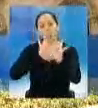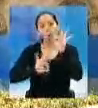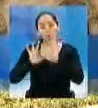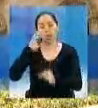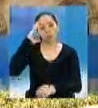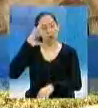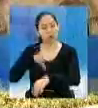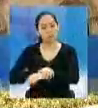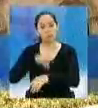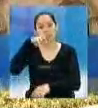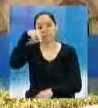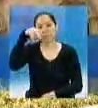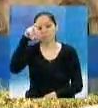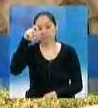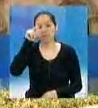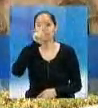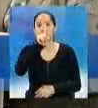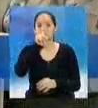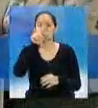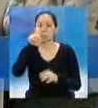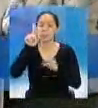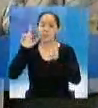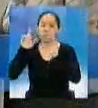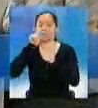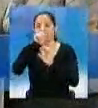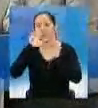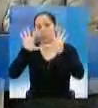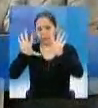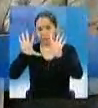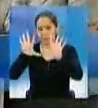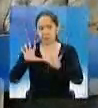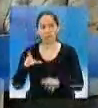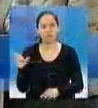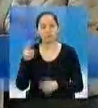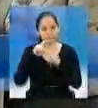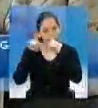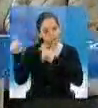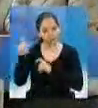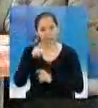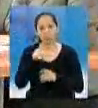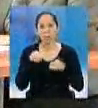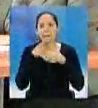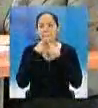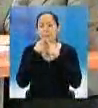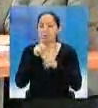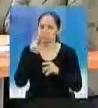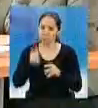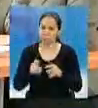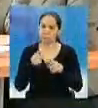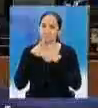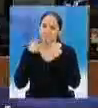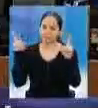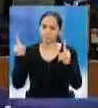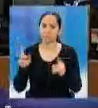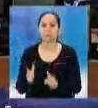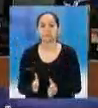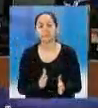al de la Policía Nacional Civil 110. Por una Guatemala en Paz, Astrid Blanc y Héctor Xutuc. Para dar y cambiar.